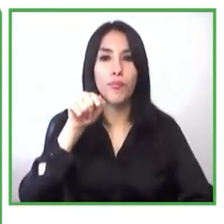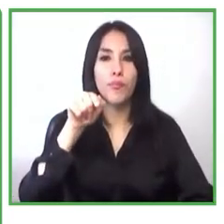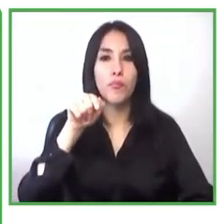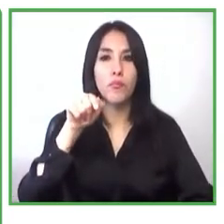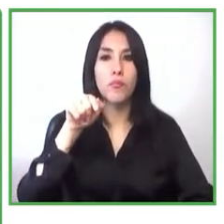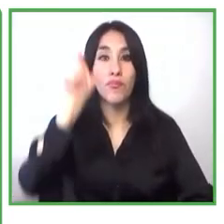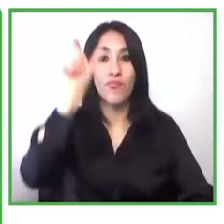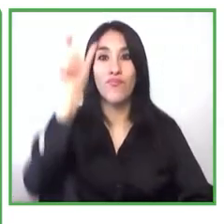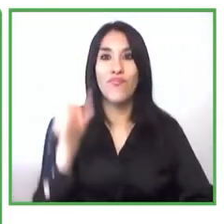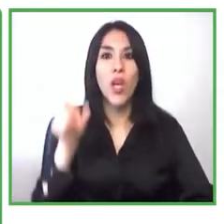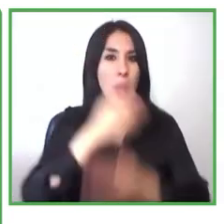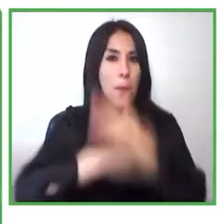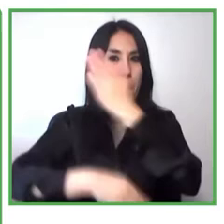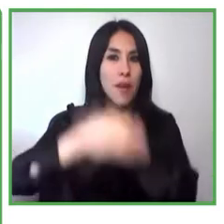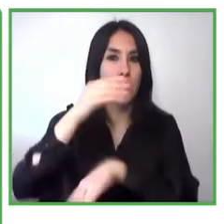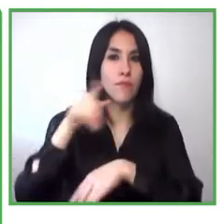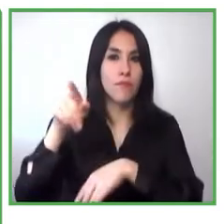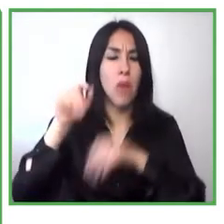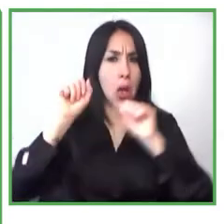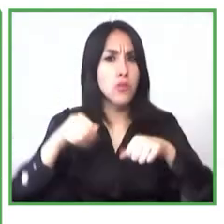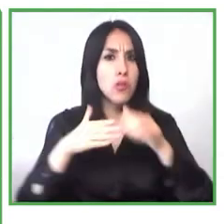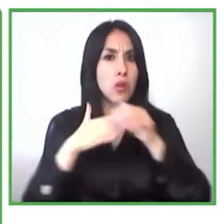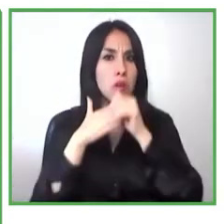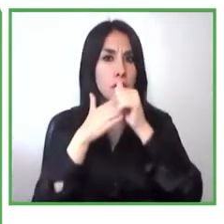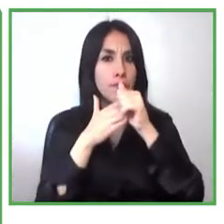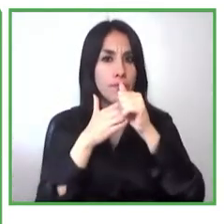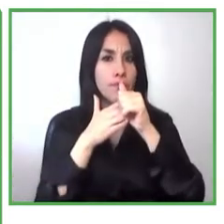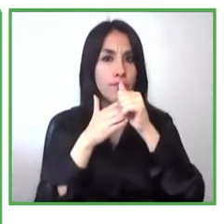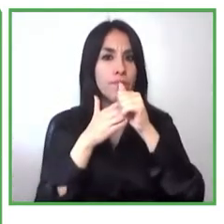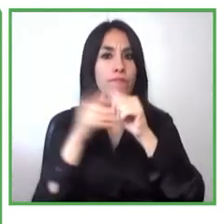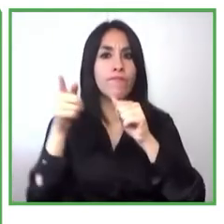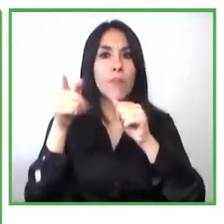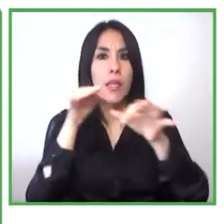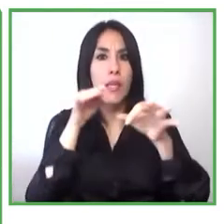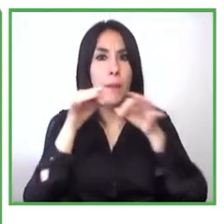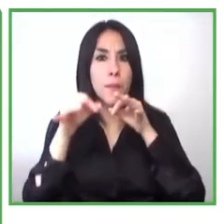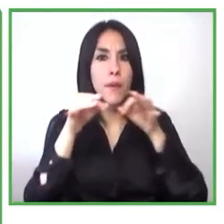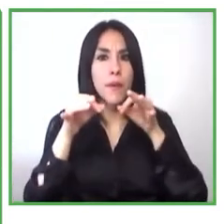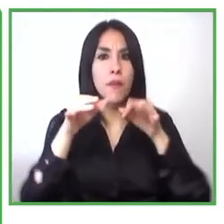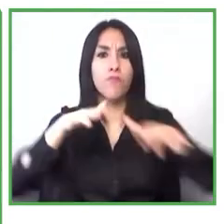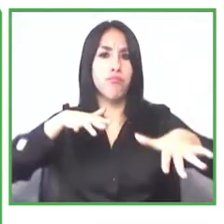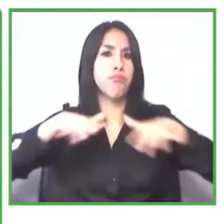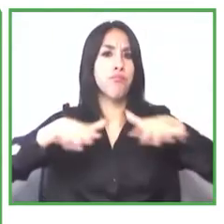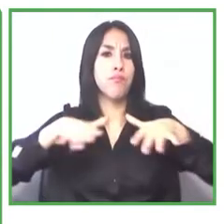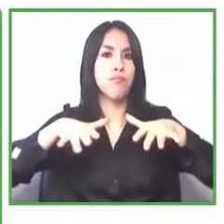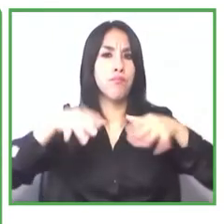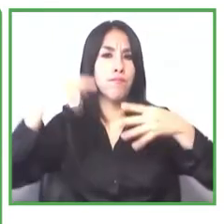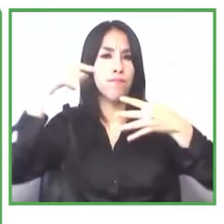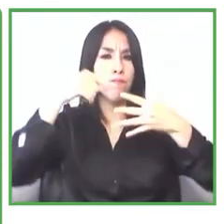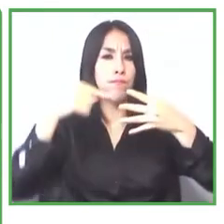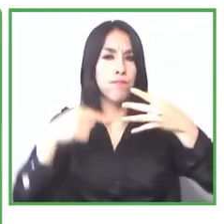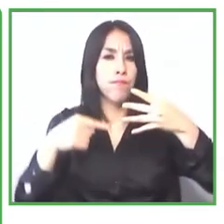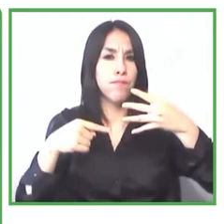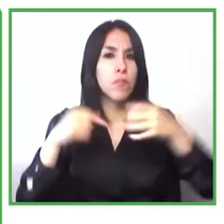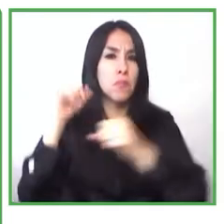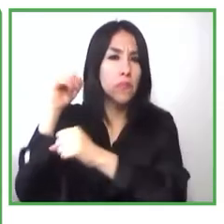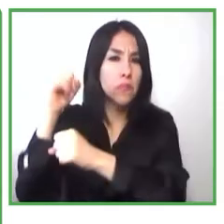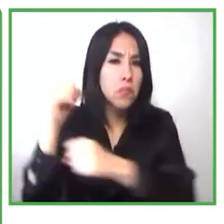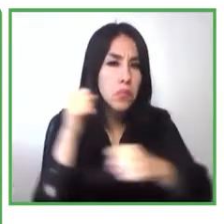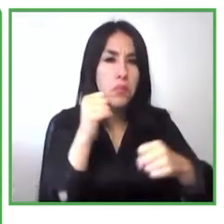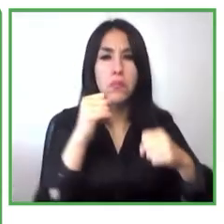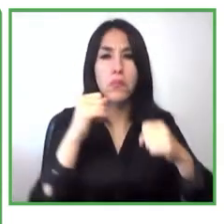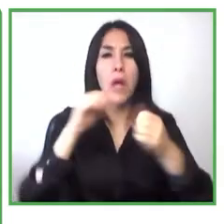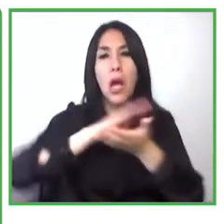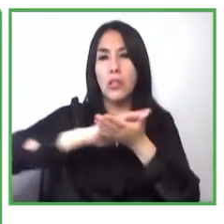y comercialización de productos de aseo para el hogar y para empresas este emprendimiento en particular